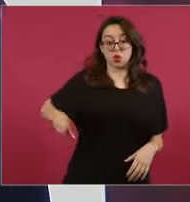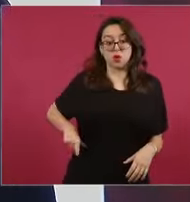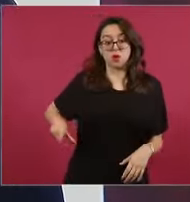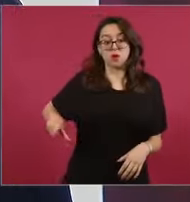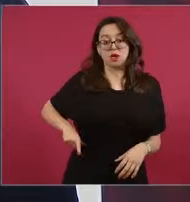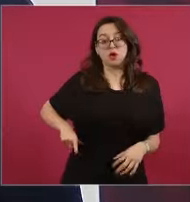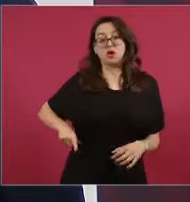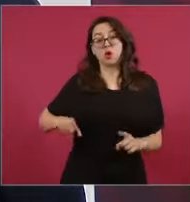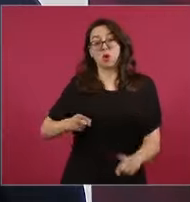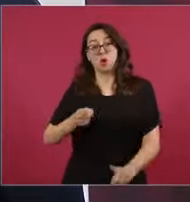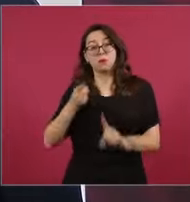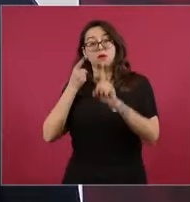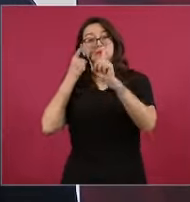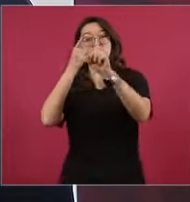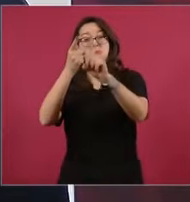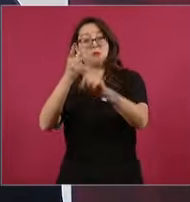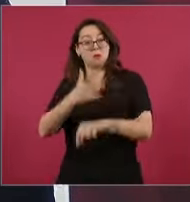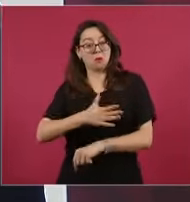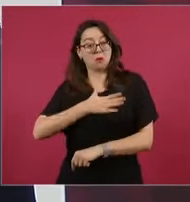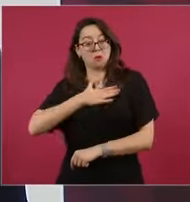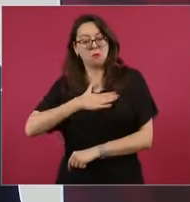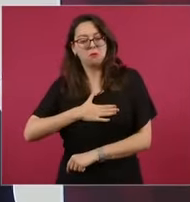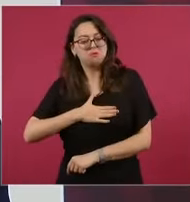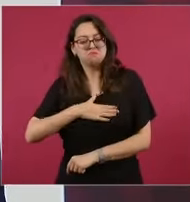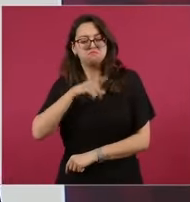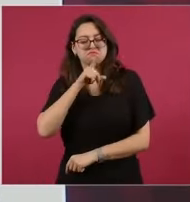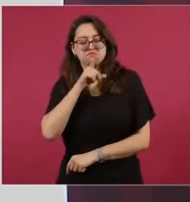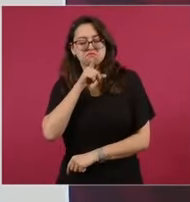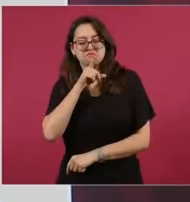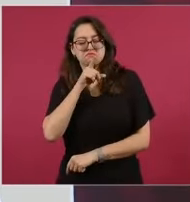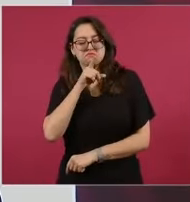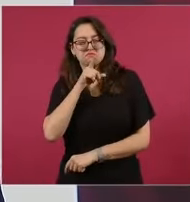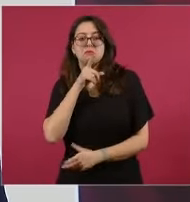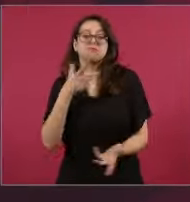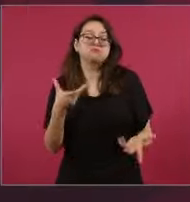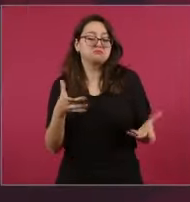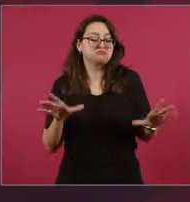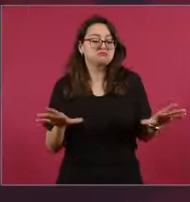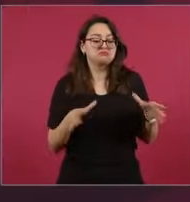justicia, no es más que una banda de malhechores.